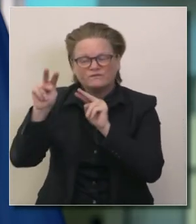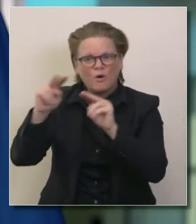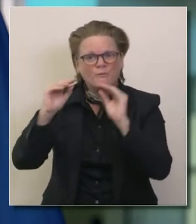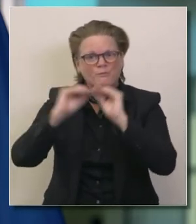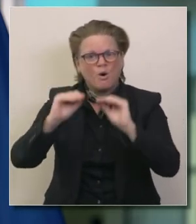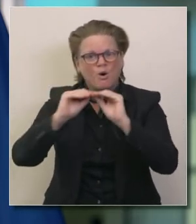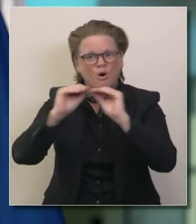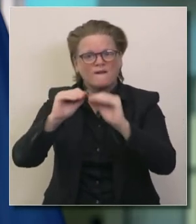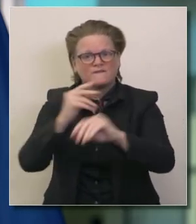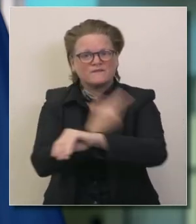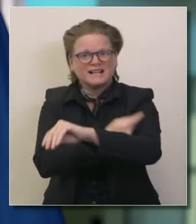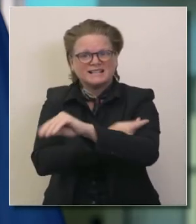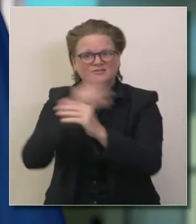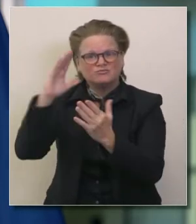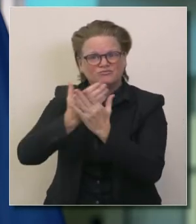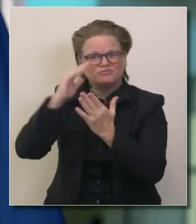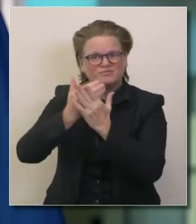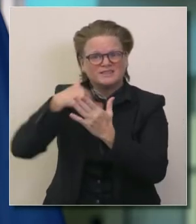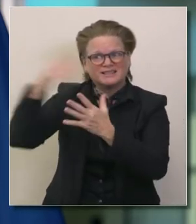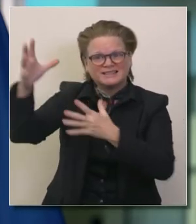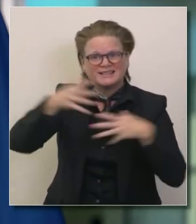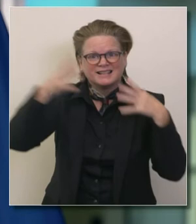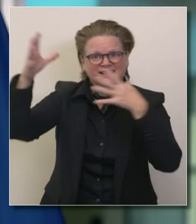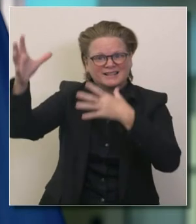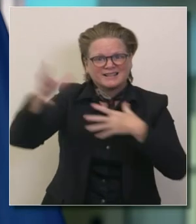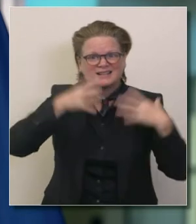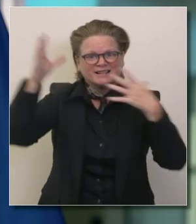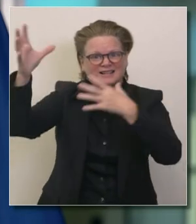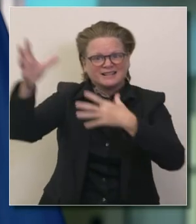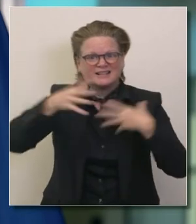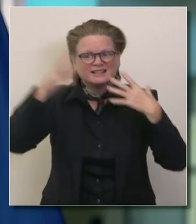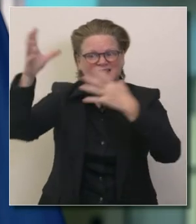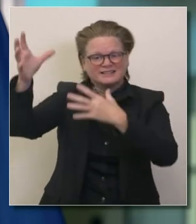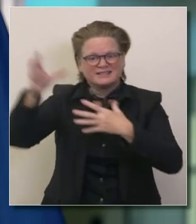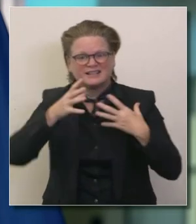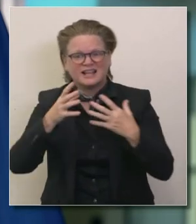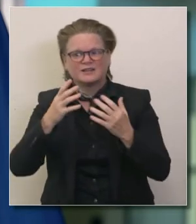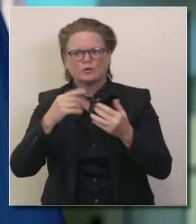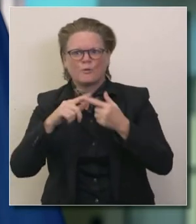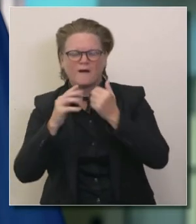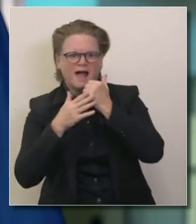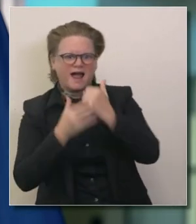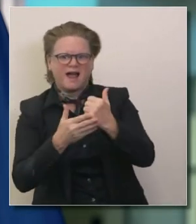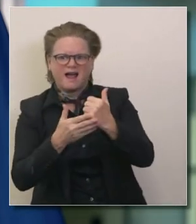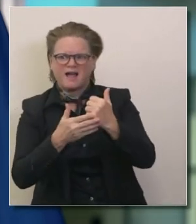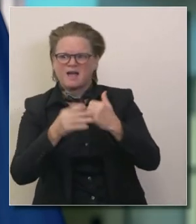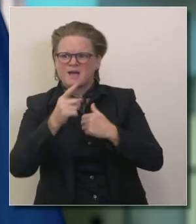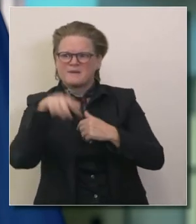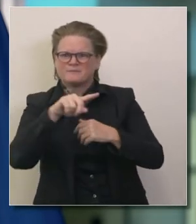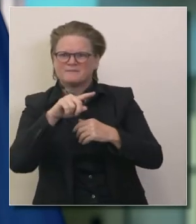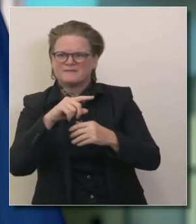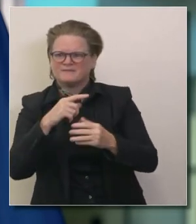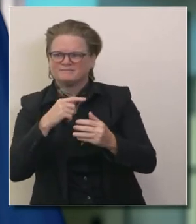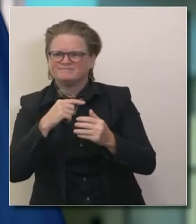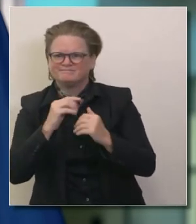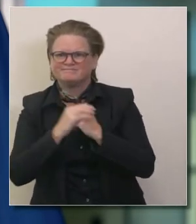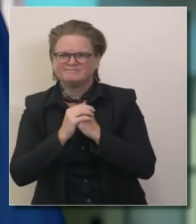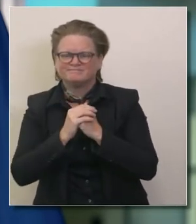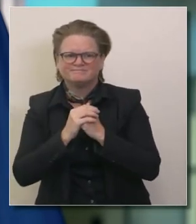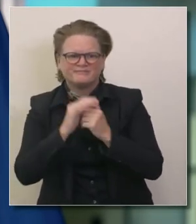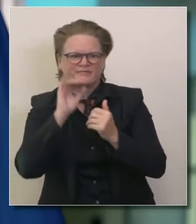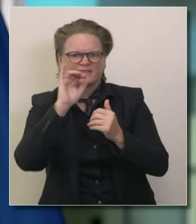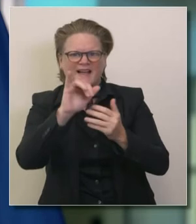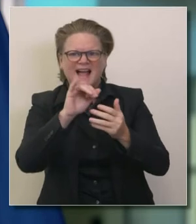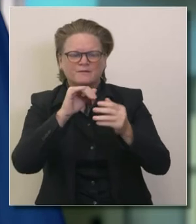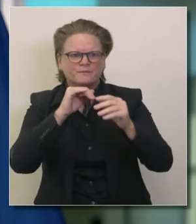resistentes más capaces con apoyo de la legislatura daremos apoyo en contra de desalojos más apoyo para dueños